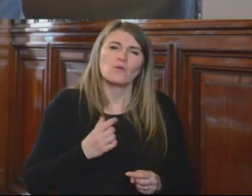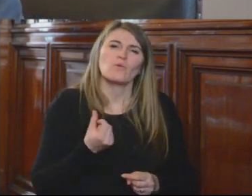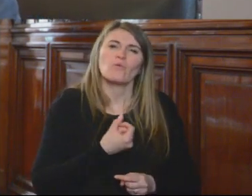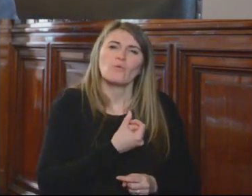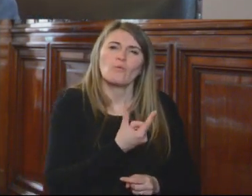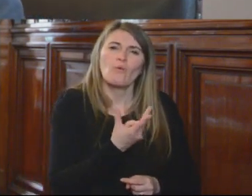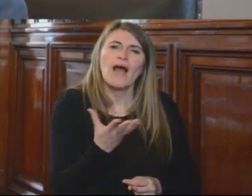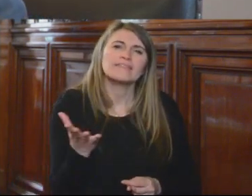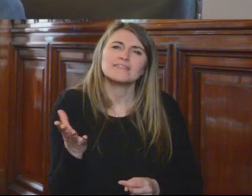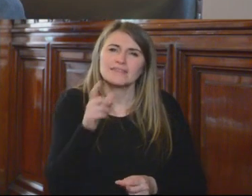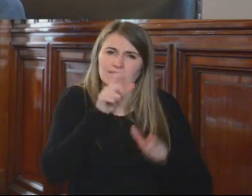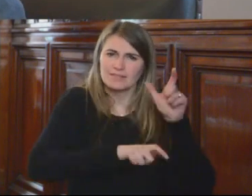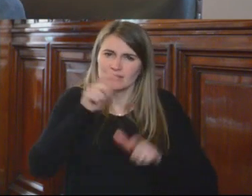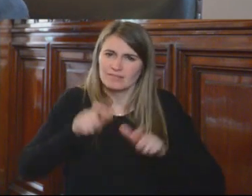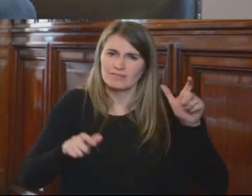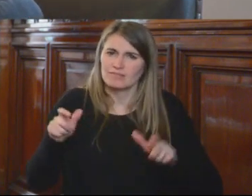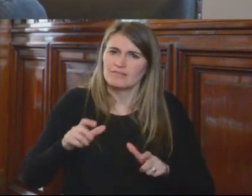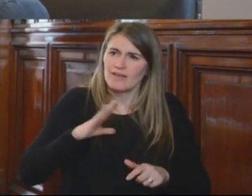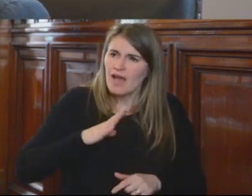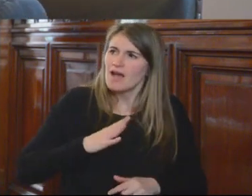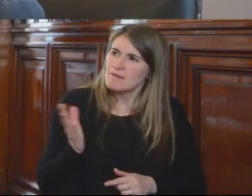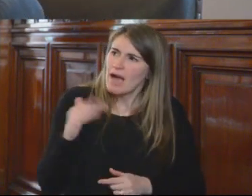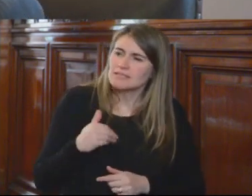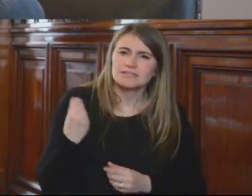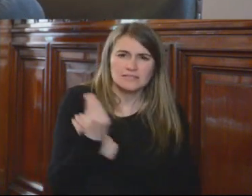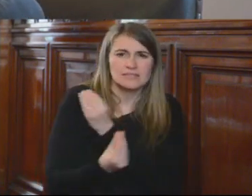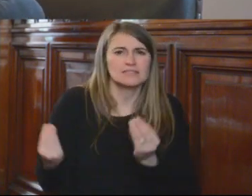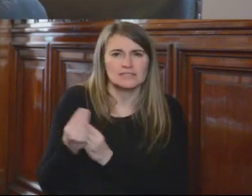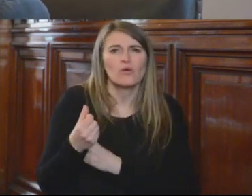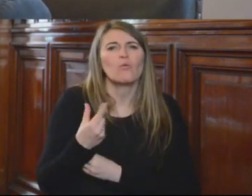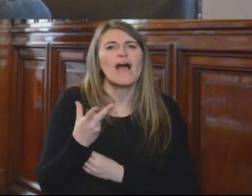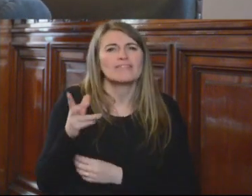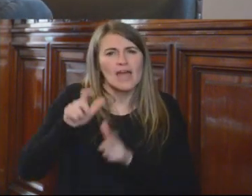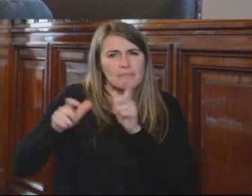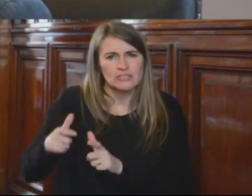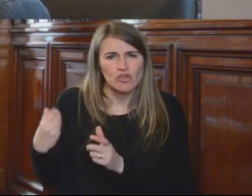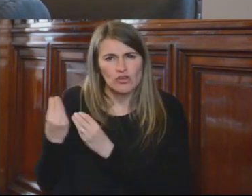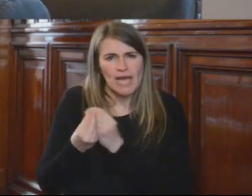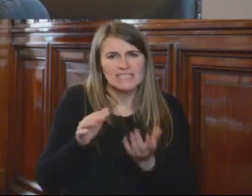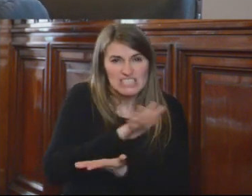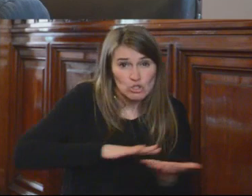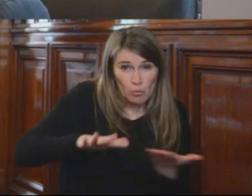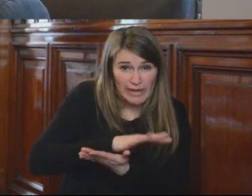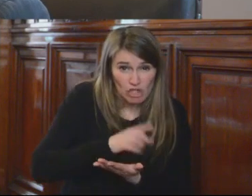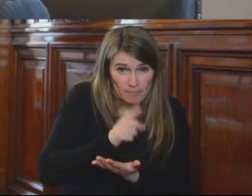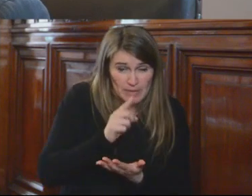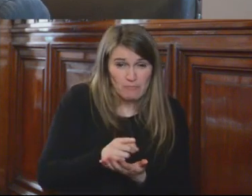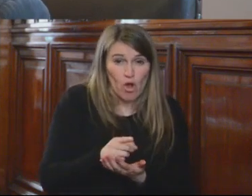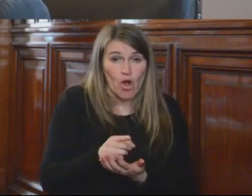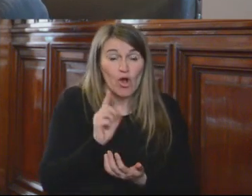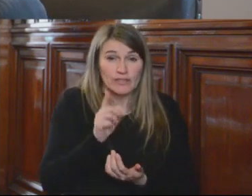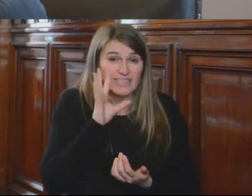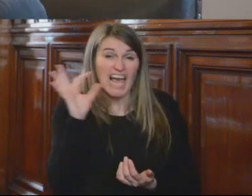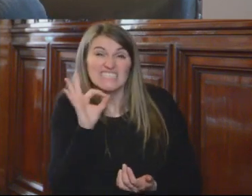personas más estarían, le preguntaría ambas partes, en esta situación de transitoriedad,